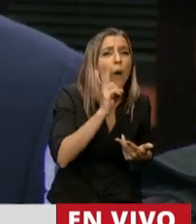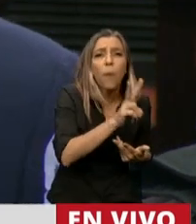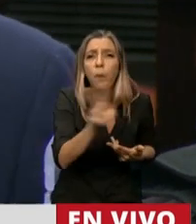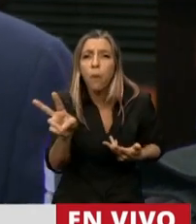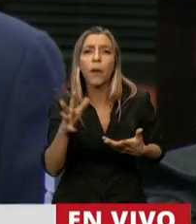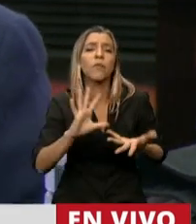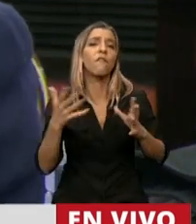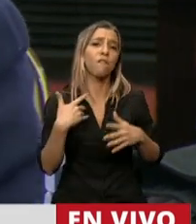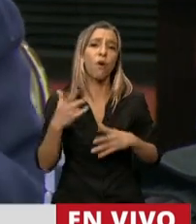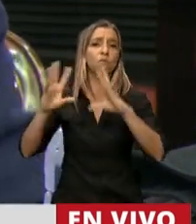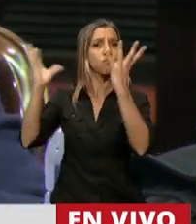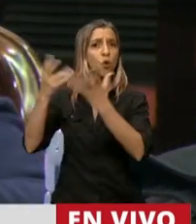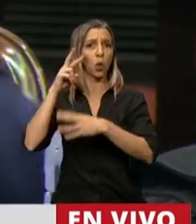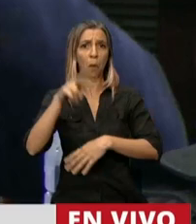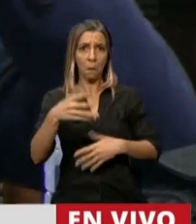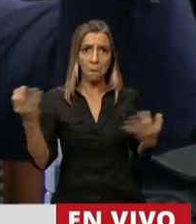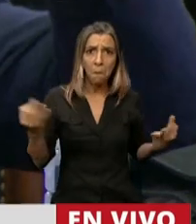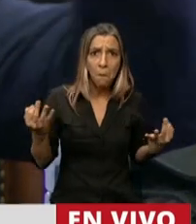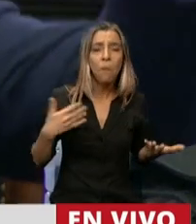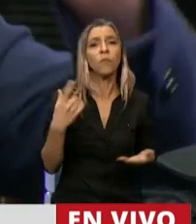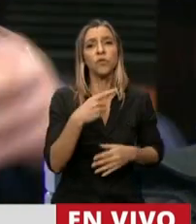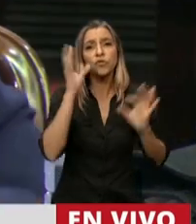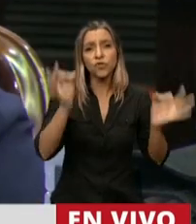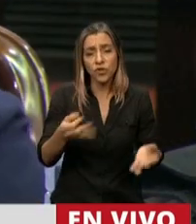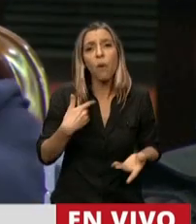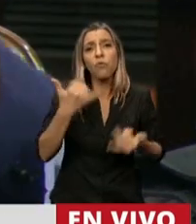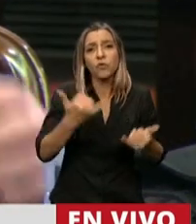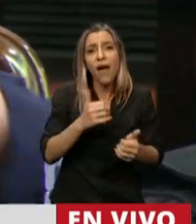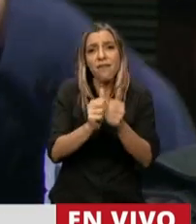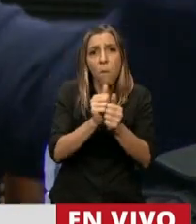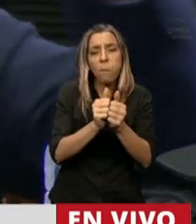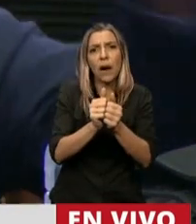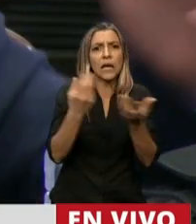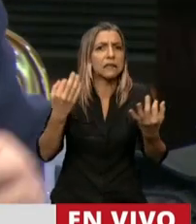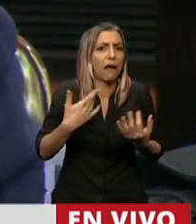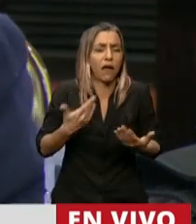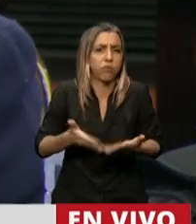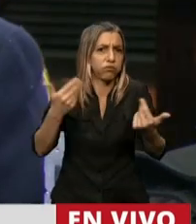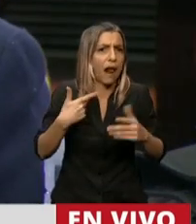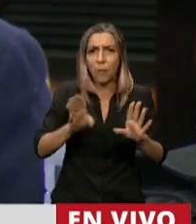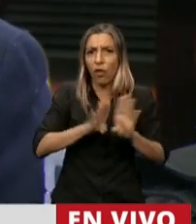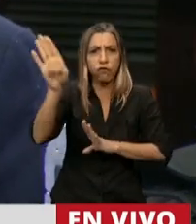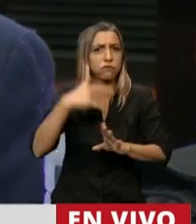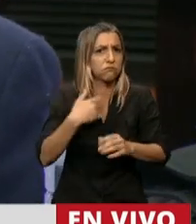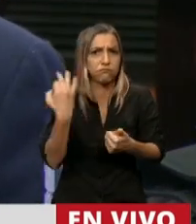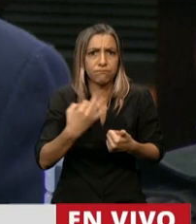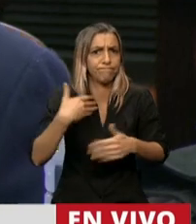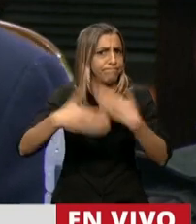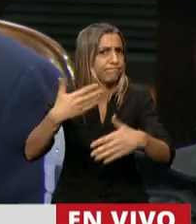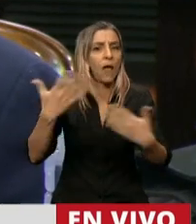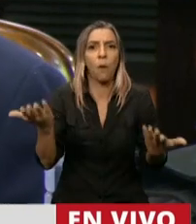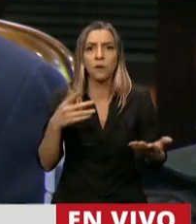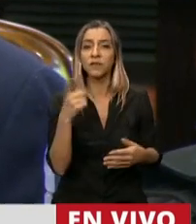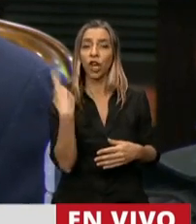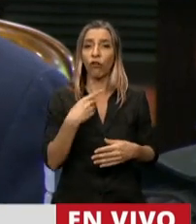tenemos prestigio internacional, tenemos unicornios que colocan en bolsa y por lo tanto sabemos el camino del financiamiento internacional y nos estamos